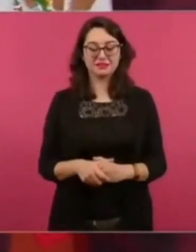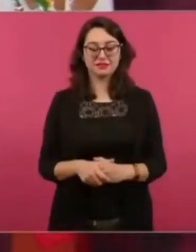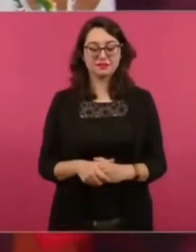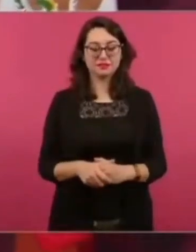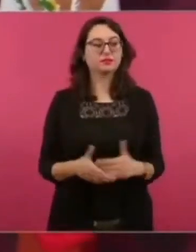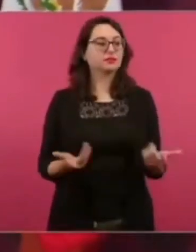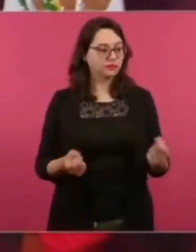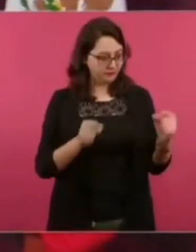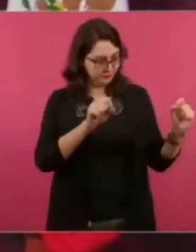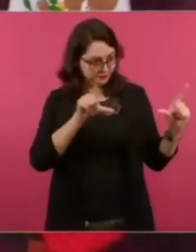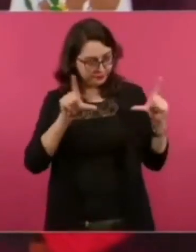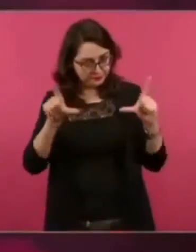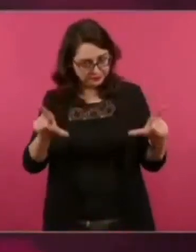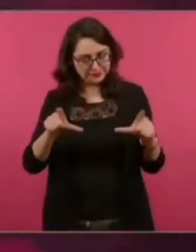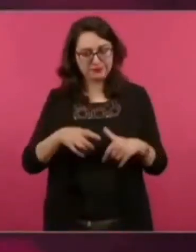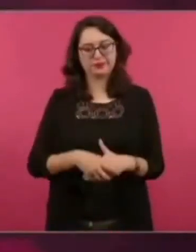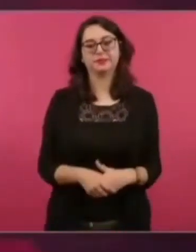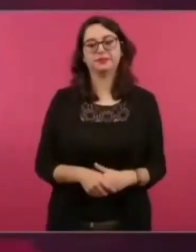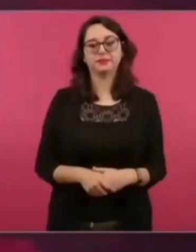pon el precio de la gasolina.